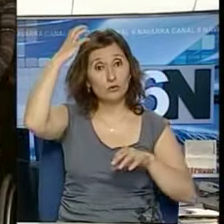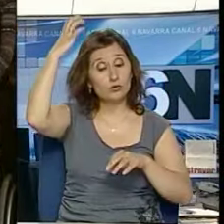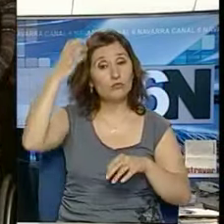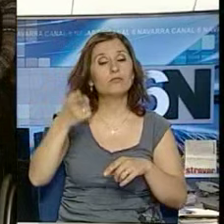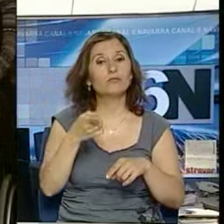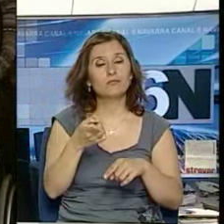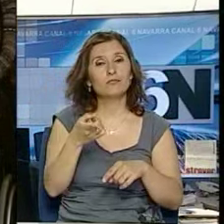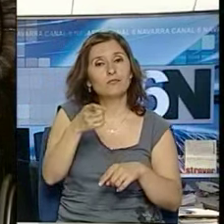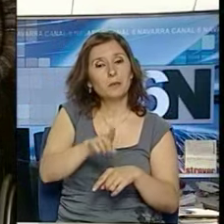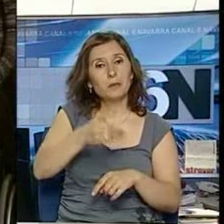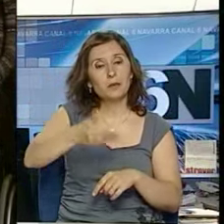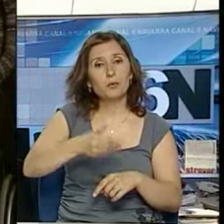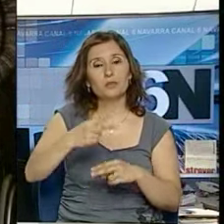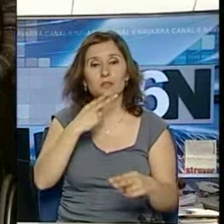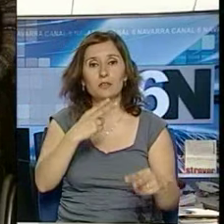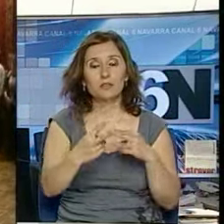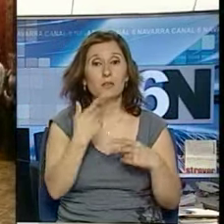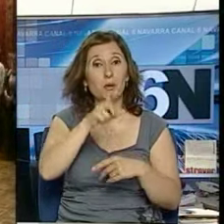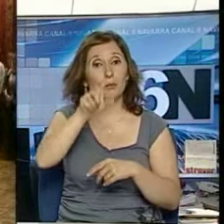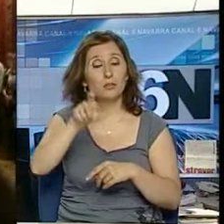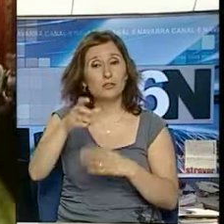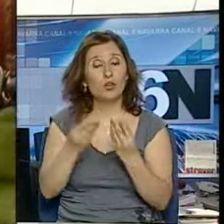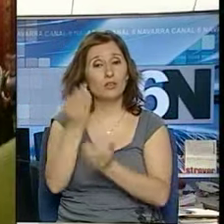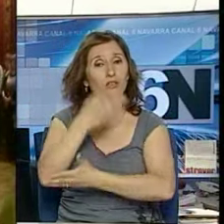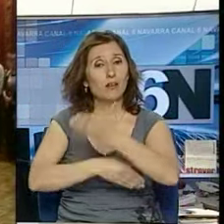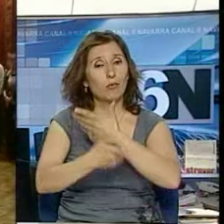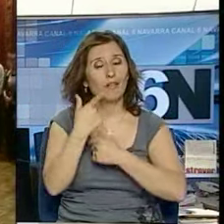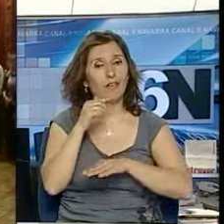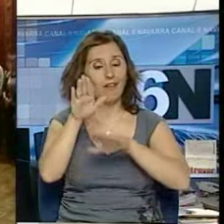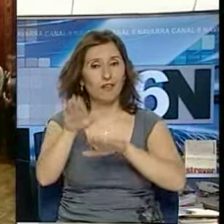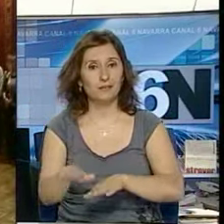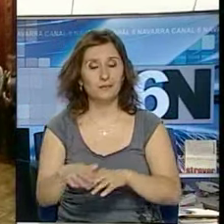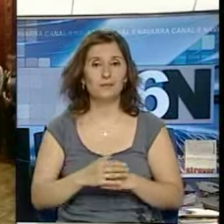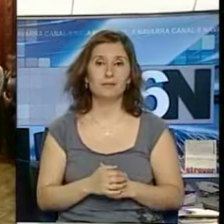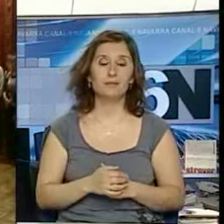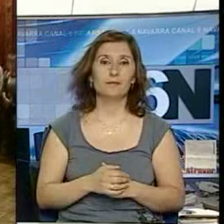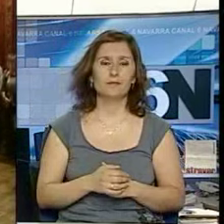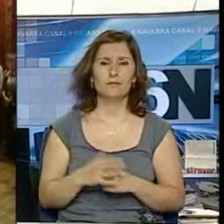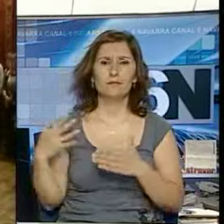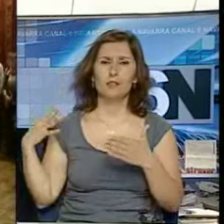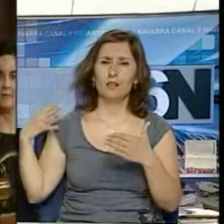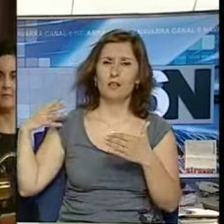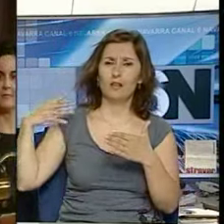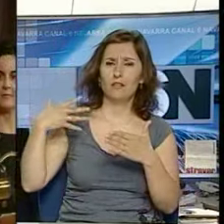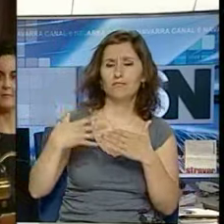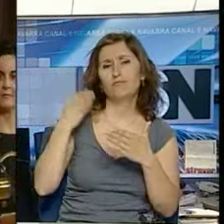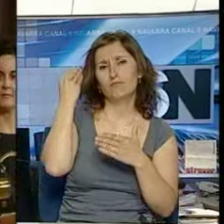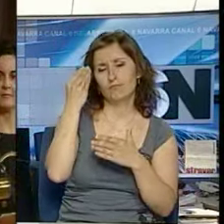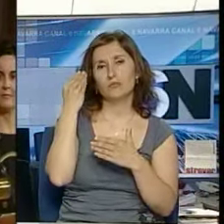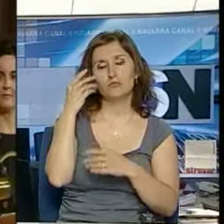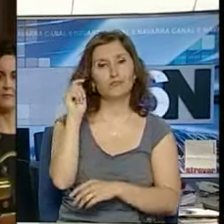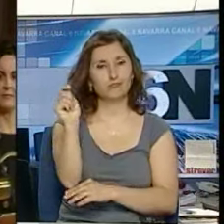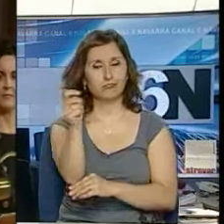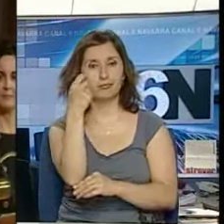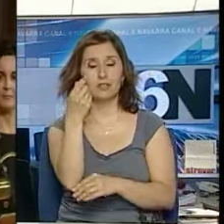latente el impulso social que ha realizado a favor de las personas con discapacidad. La andadura que se ha recorrido, yo diría, con éxito